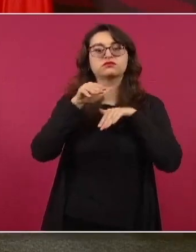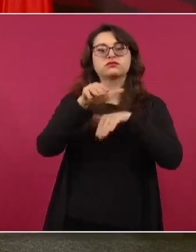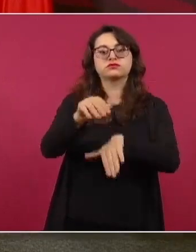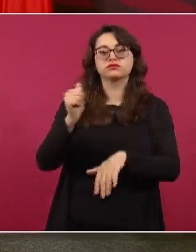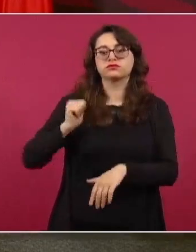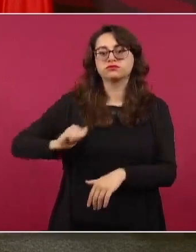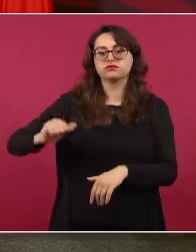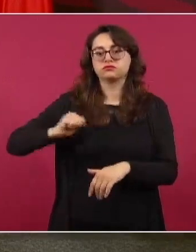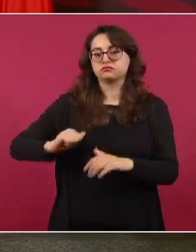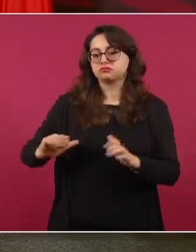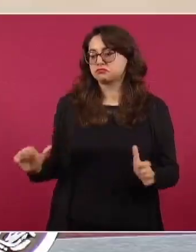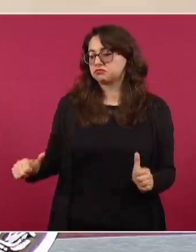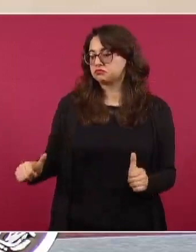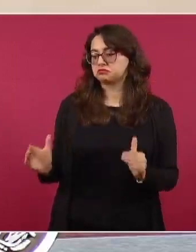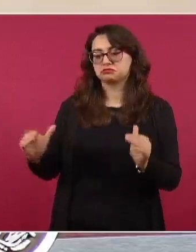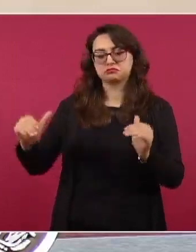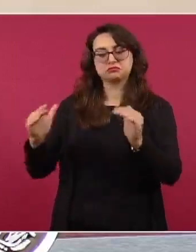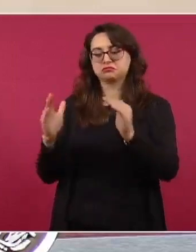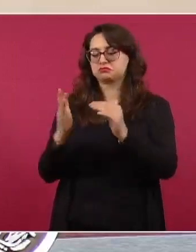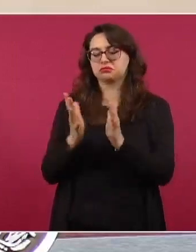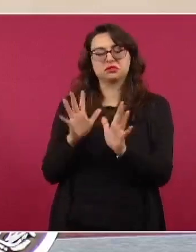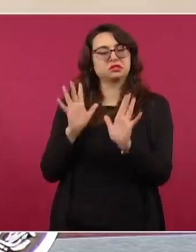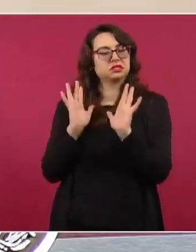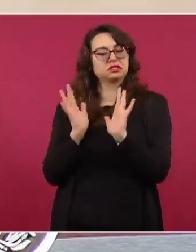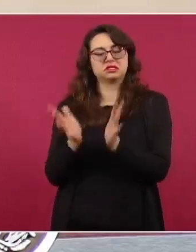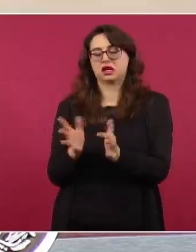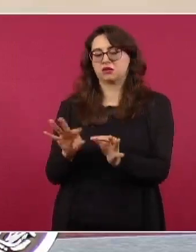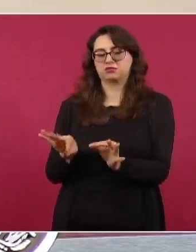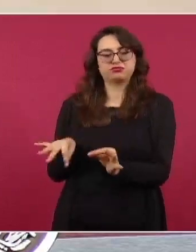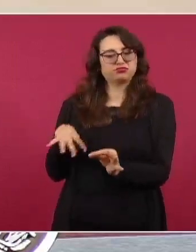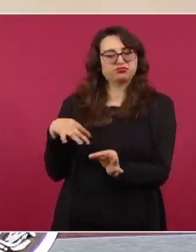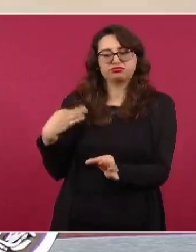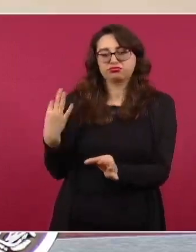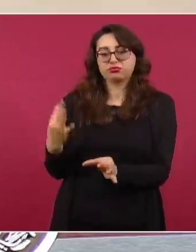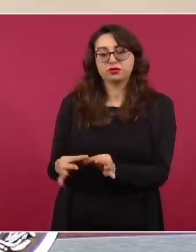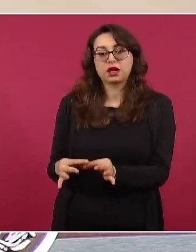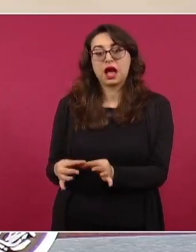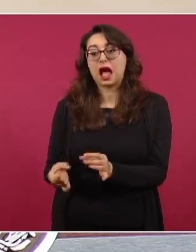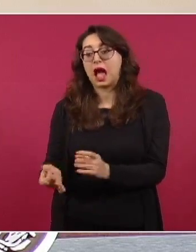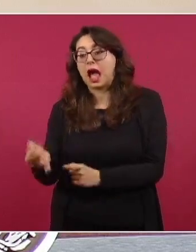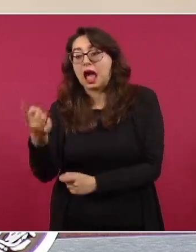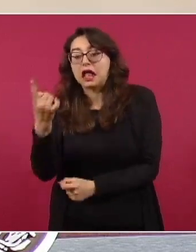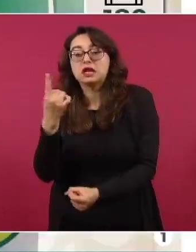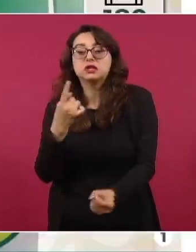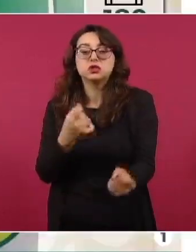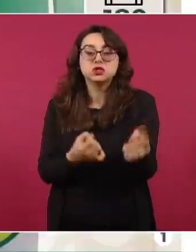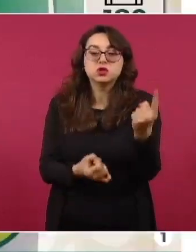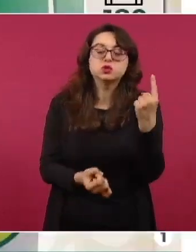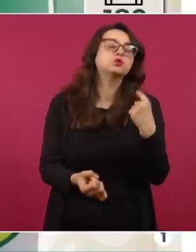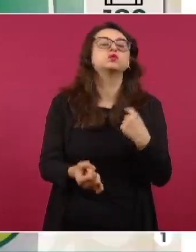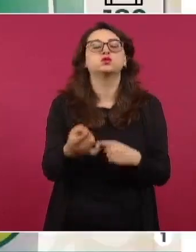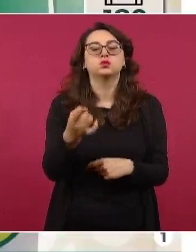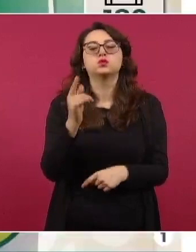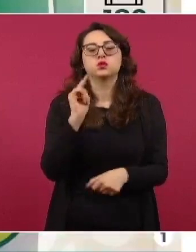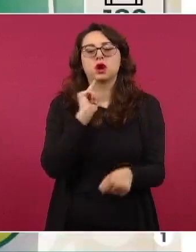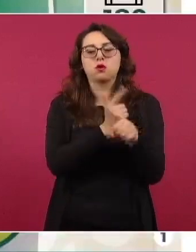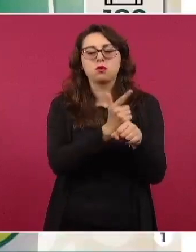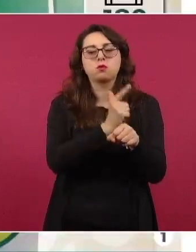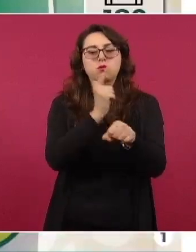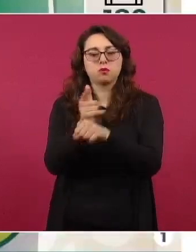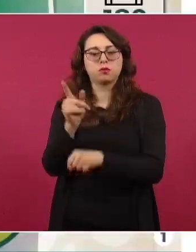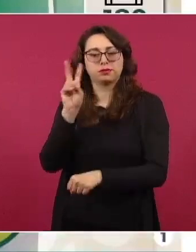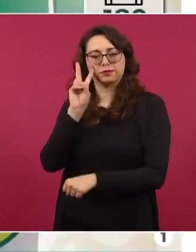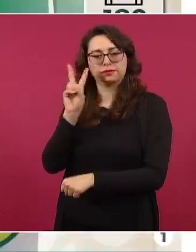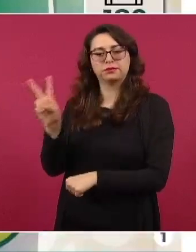varían muy poco, solamente en áreas complementarias en donde todavía estamos llevando el trabajo de